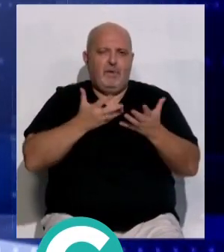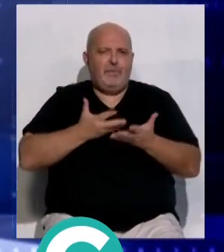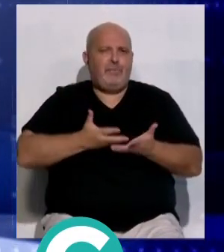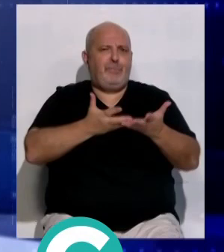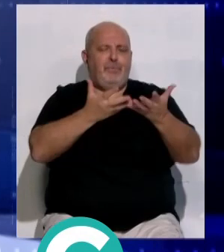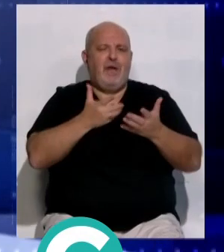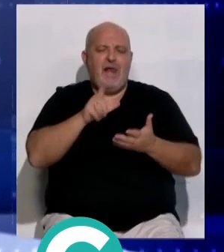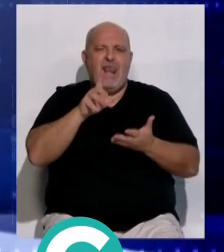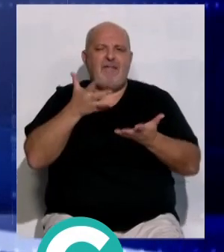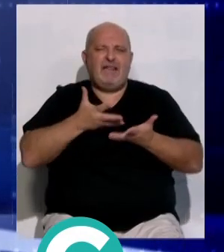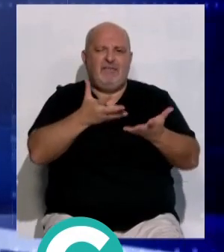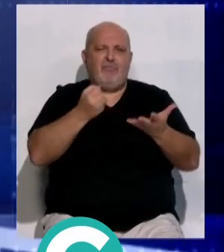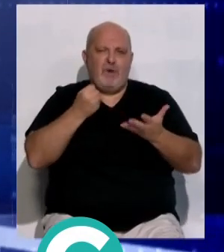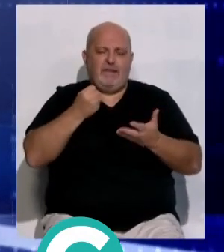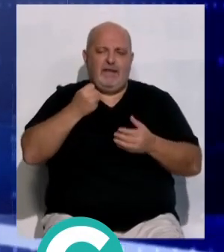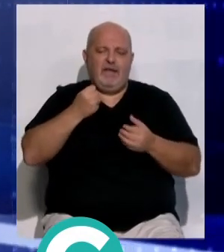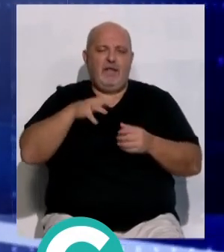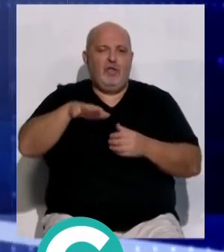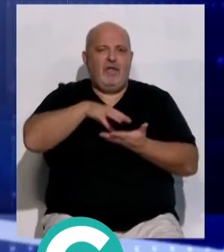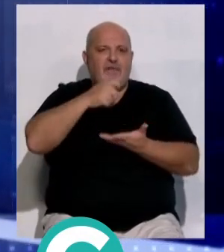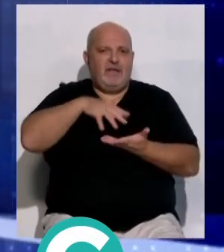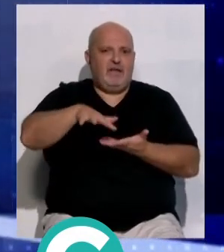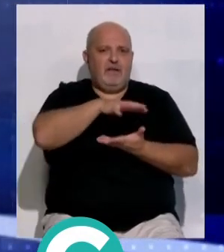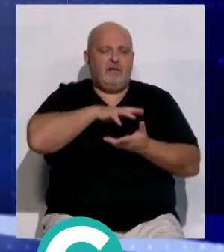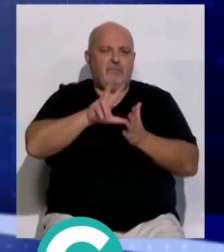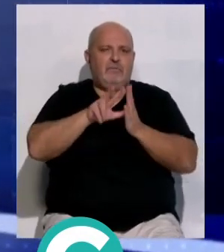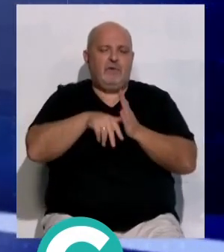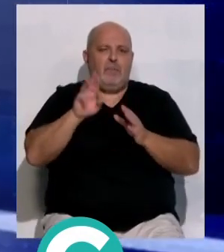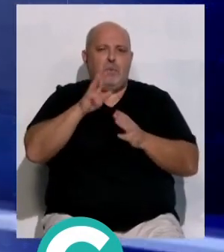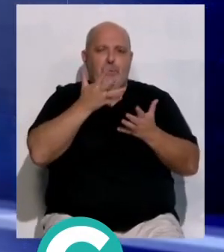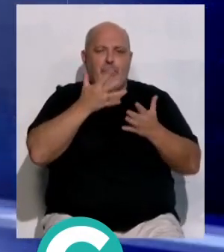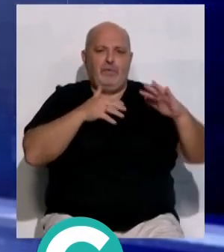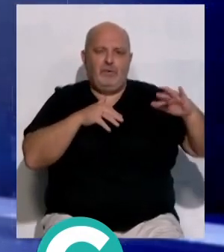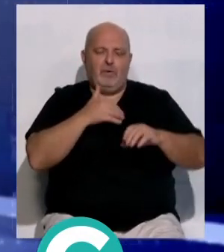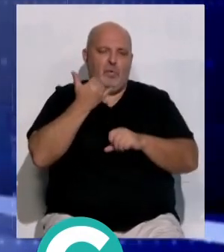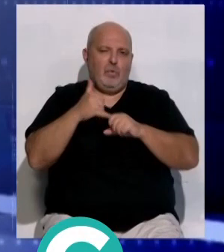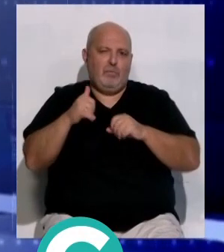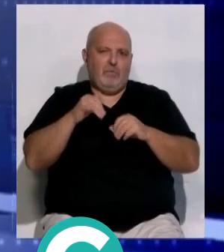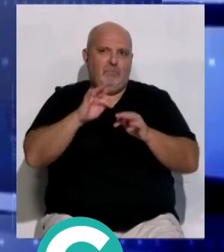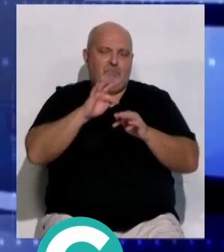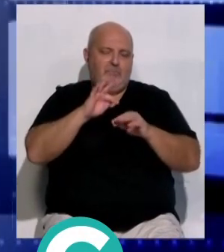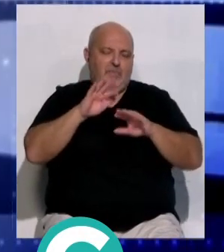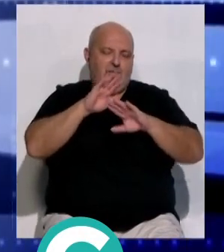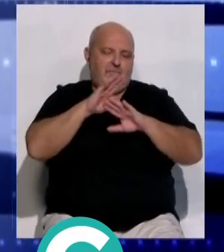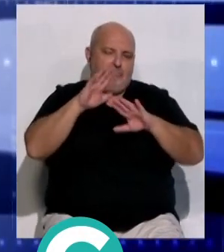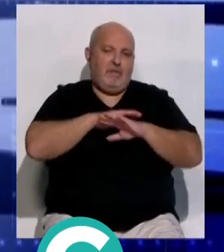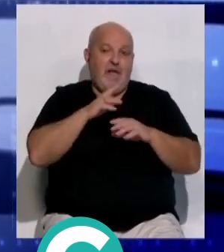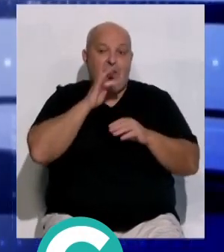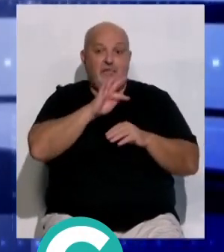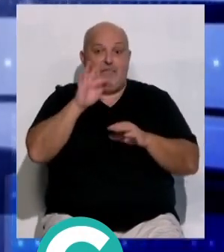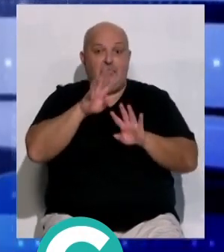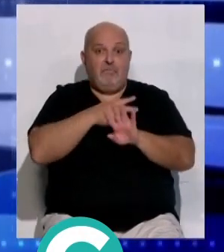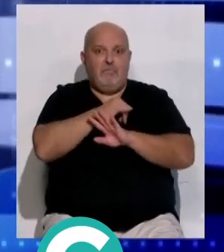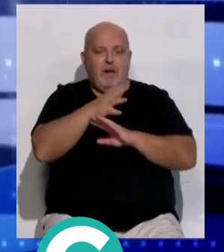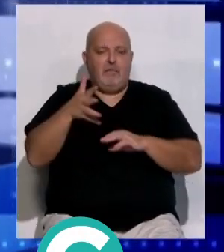vientos soplarán de levante con rachas de muy fuertes en el estrecho rolando a poniente al final del día A continuación